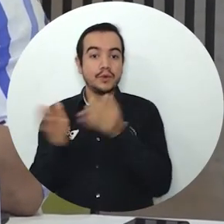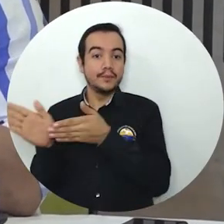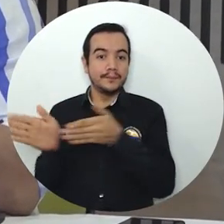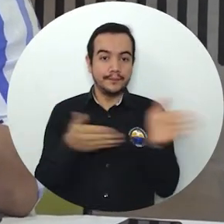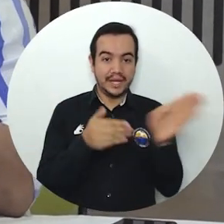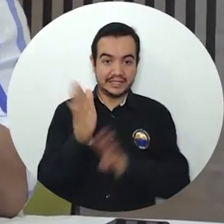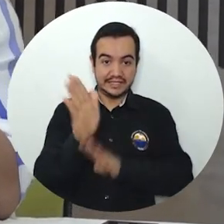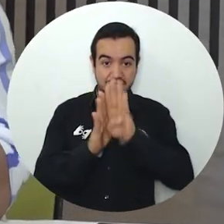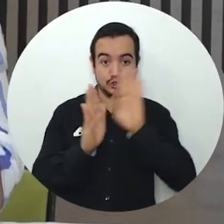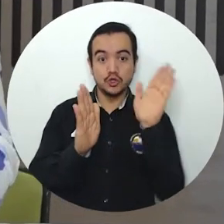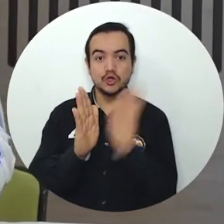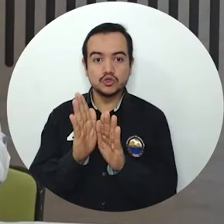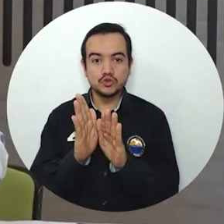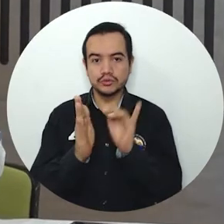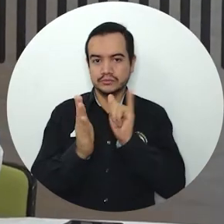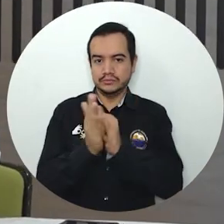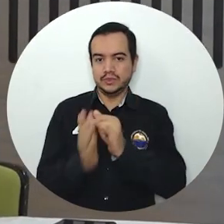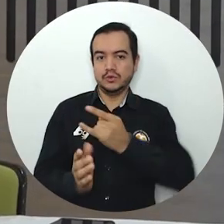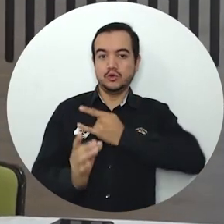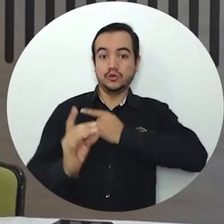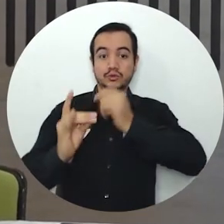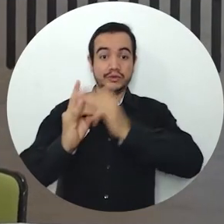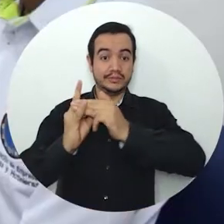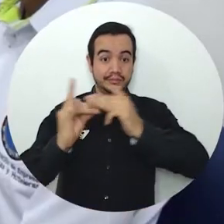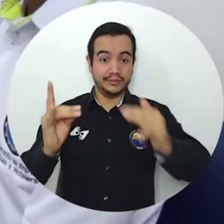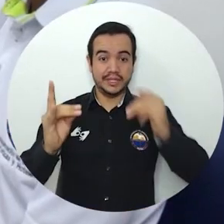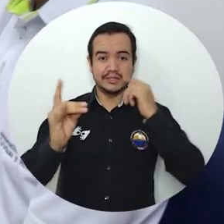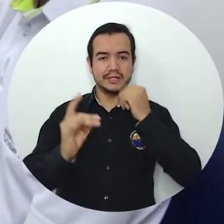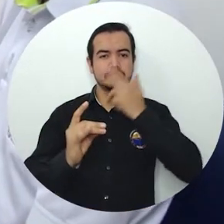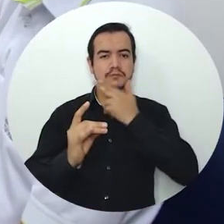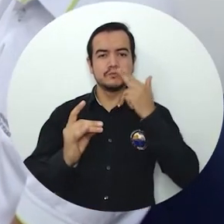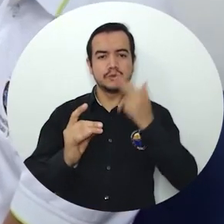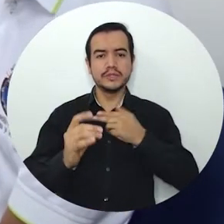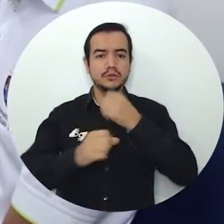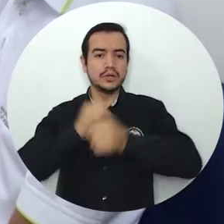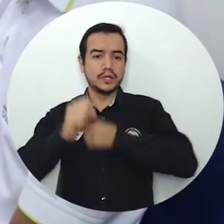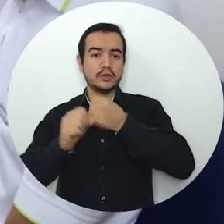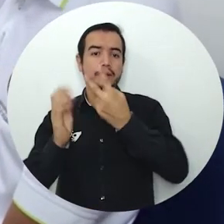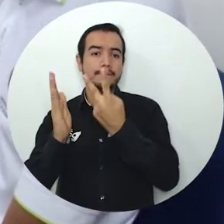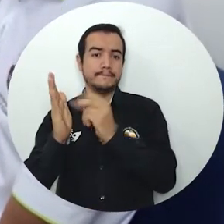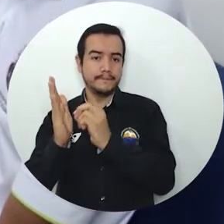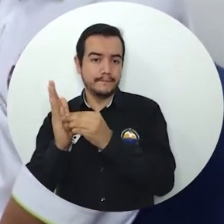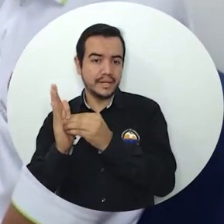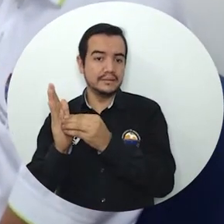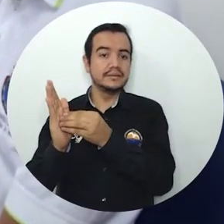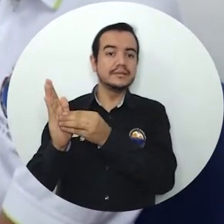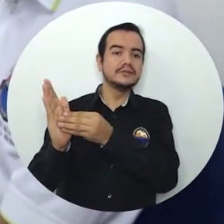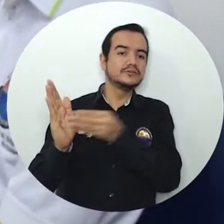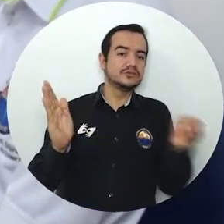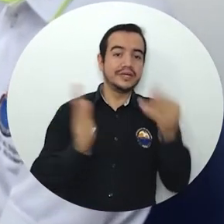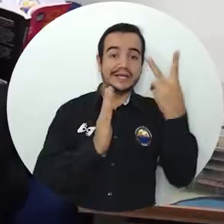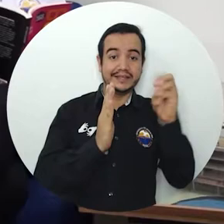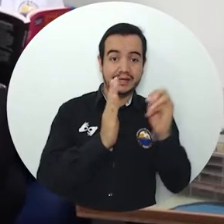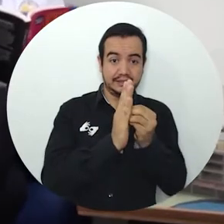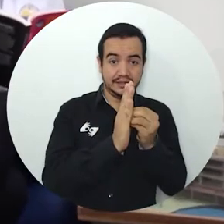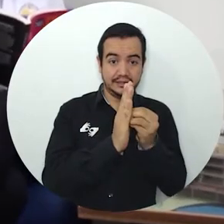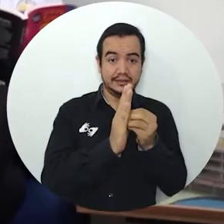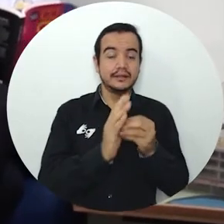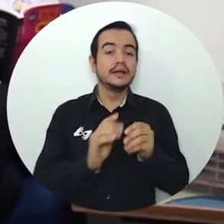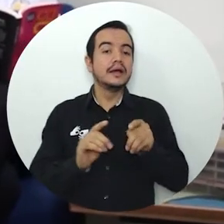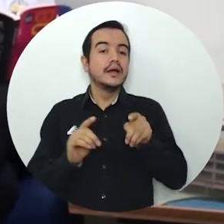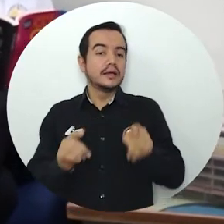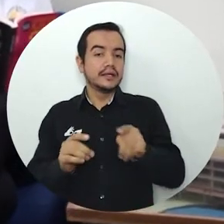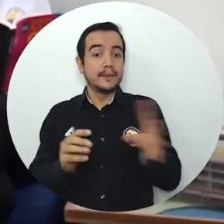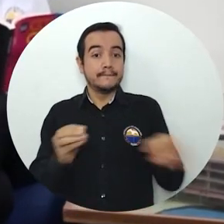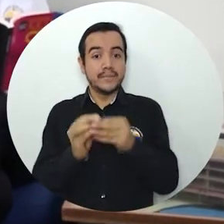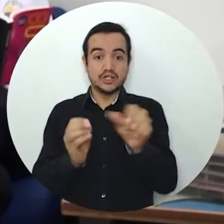tanto del Plan de Desarrollo Uni Magdalena Comprometida 2030 como el Plan de Gobierno por una universidad aún más